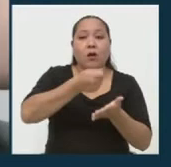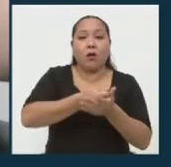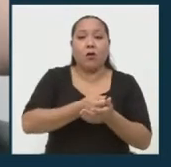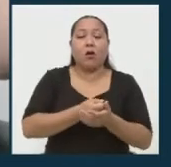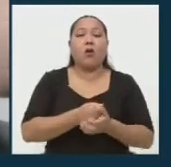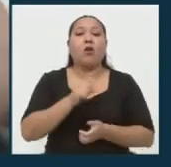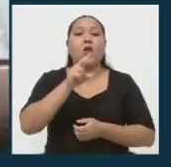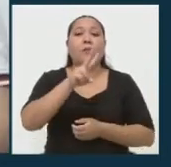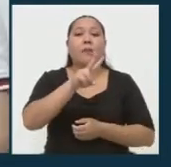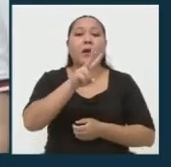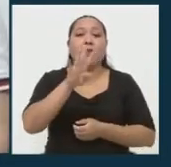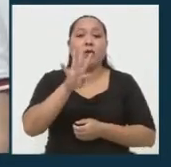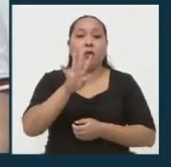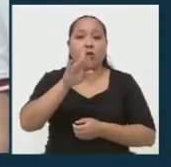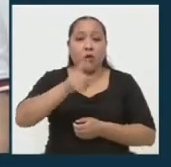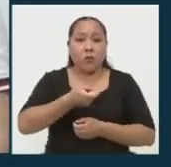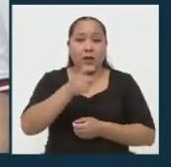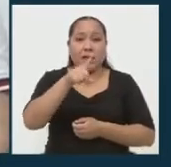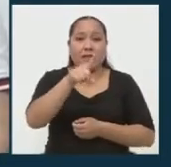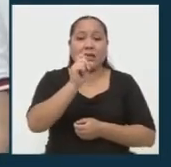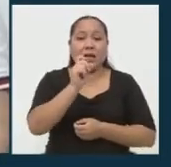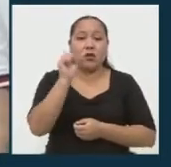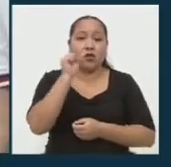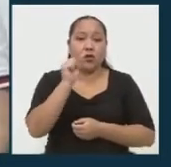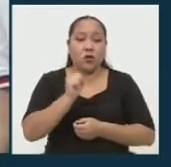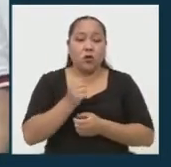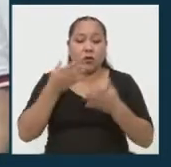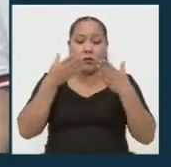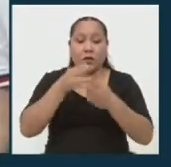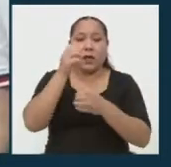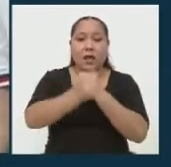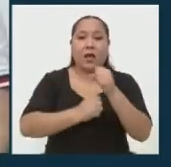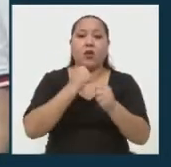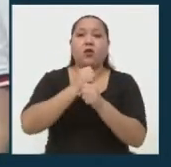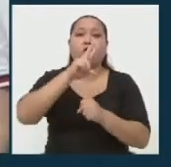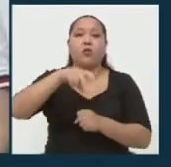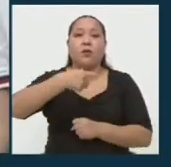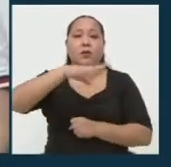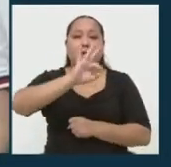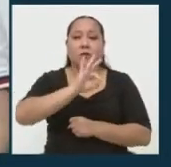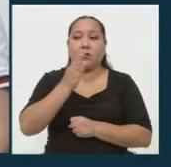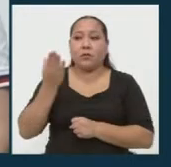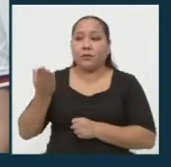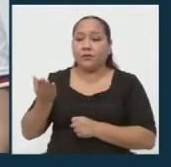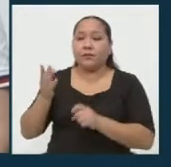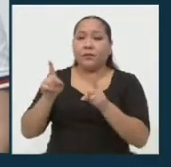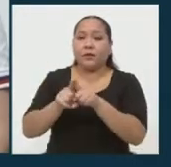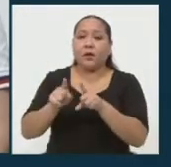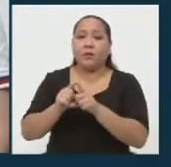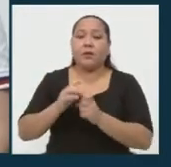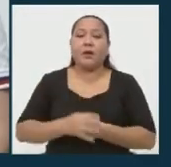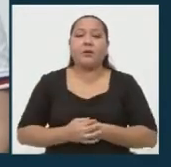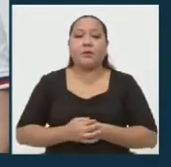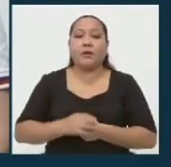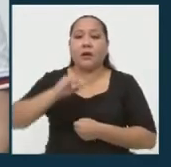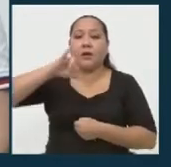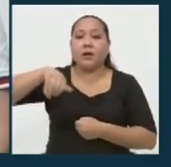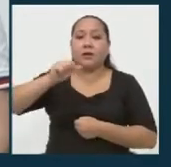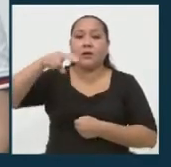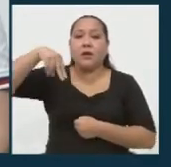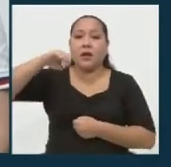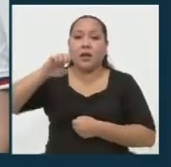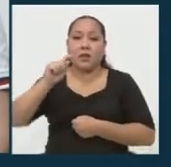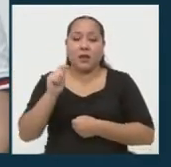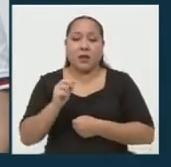total de 24.100 soles correspondiente al año 2019. Está también con nosotros la candidata Janet del